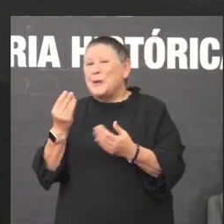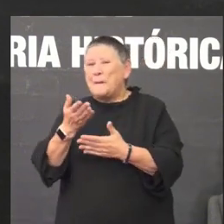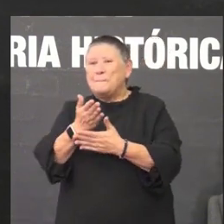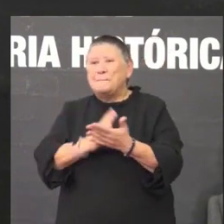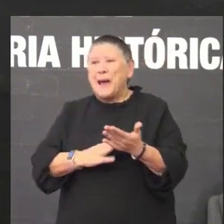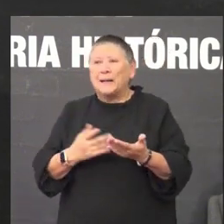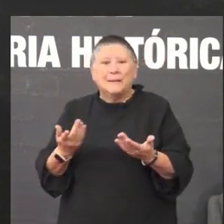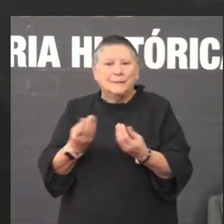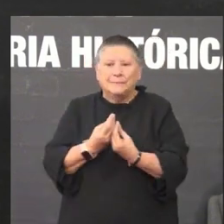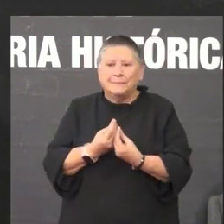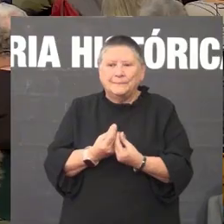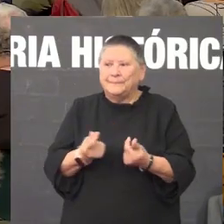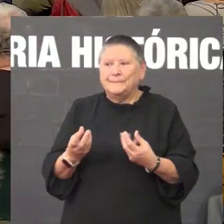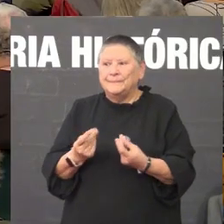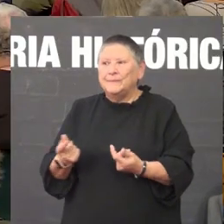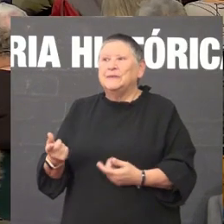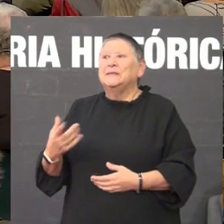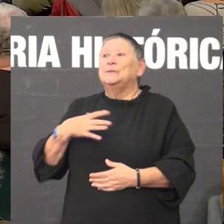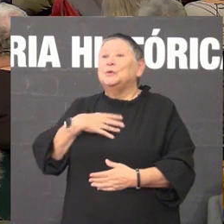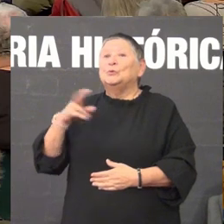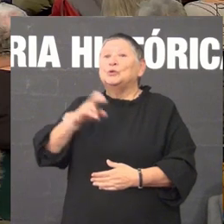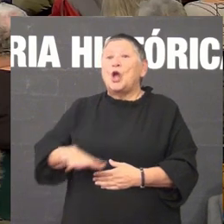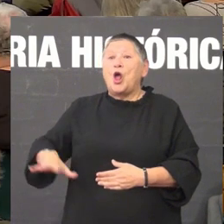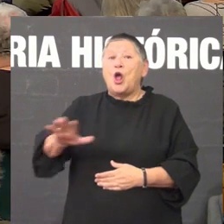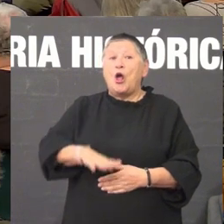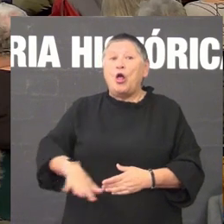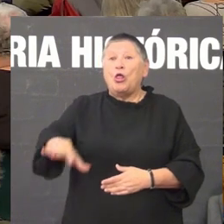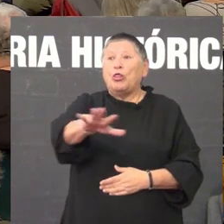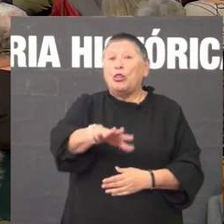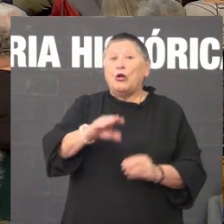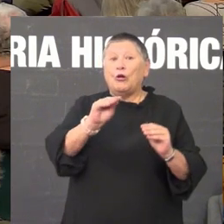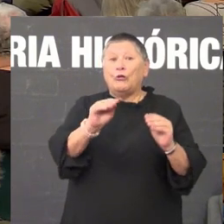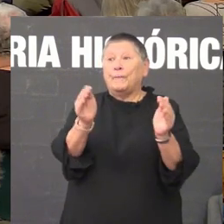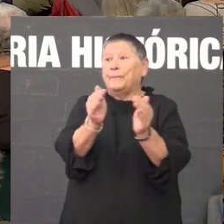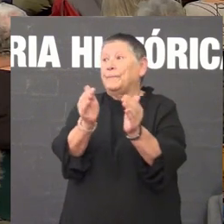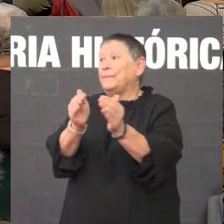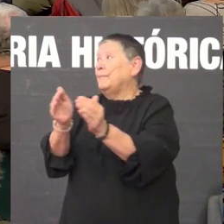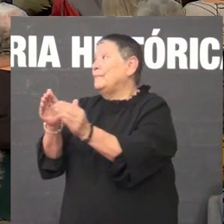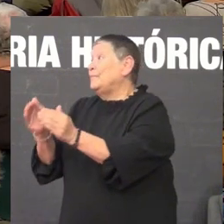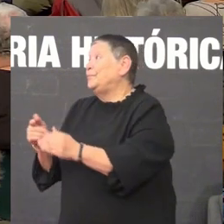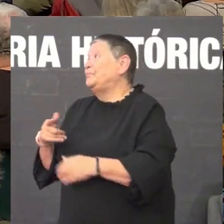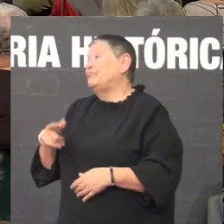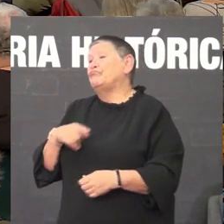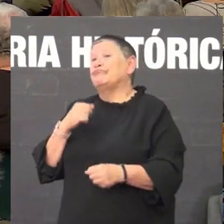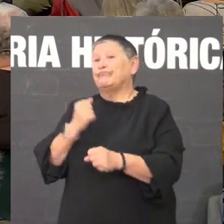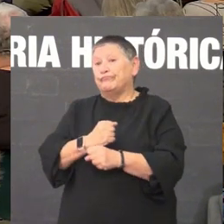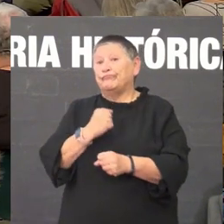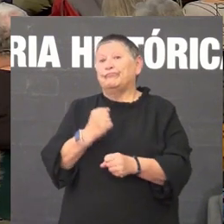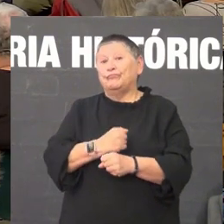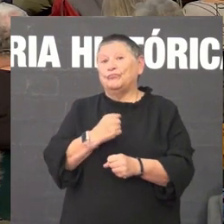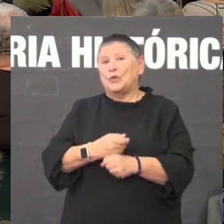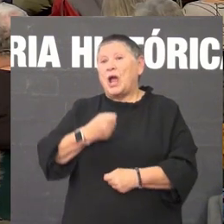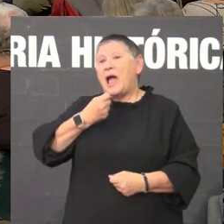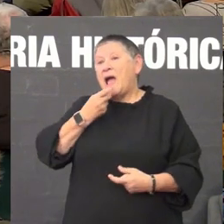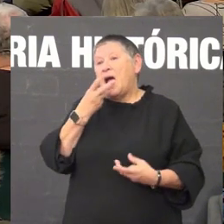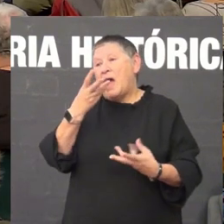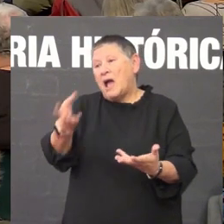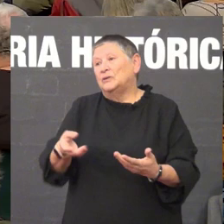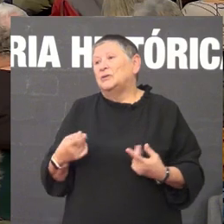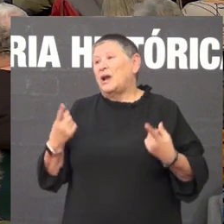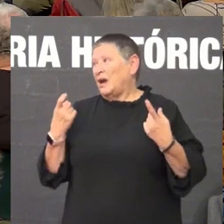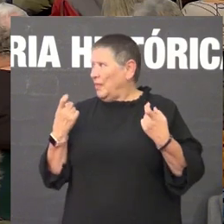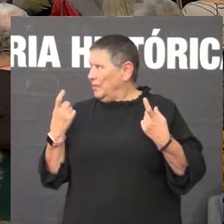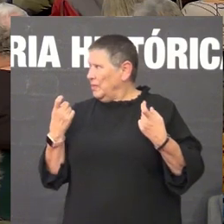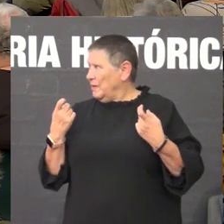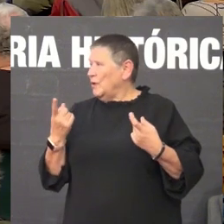desapareceron pode encontrarse a nivel local mas claro iso xa é un traballo de anos e necesitamos mas